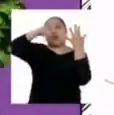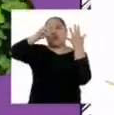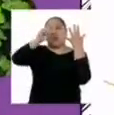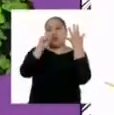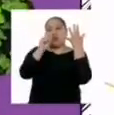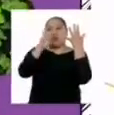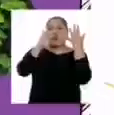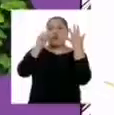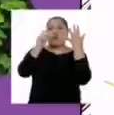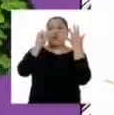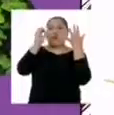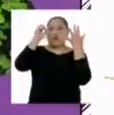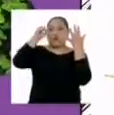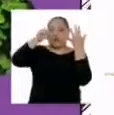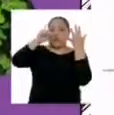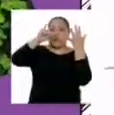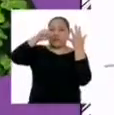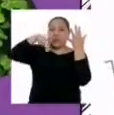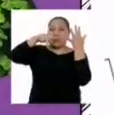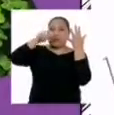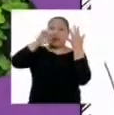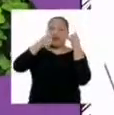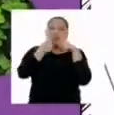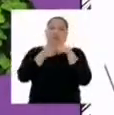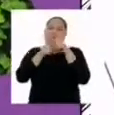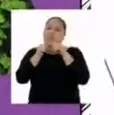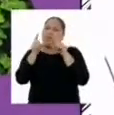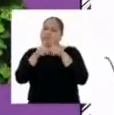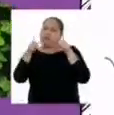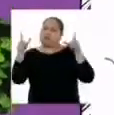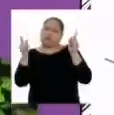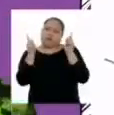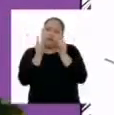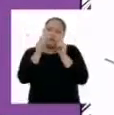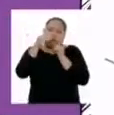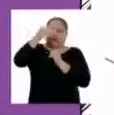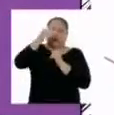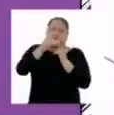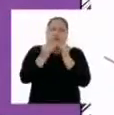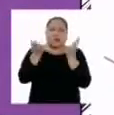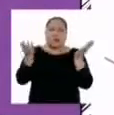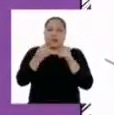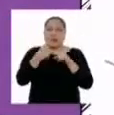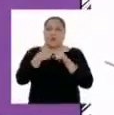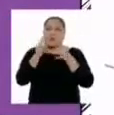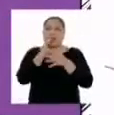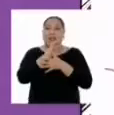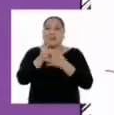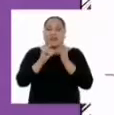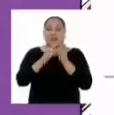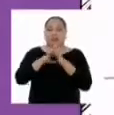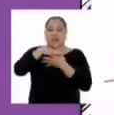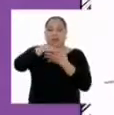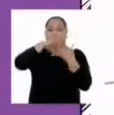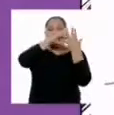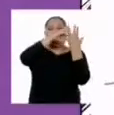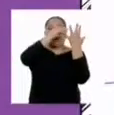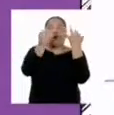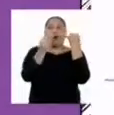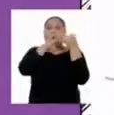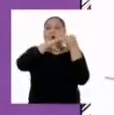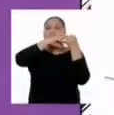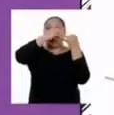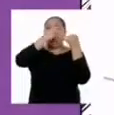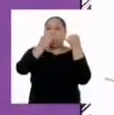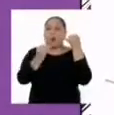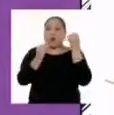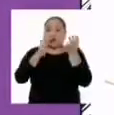bien pueden ser de distintas formas y tamaños, comparten ciertas características. La hoja está formada por